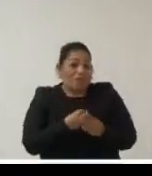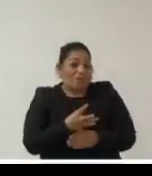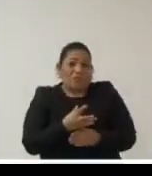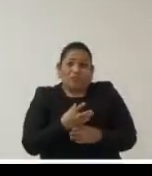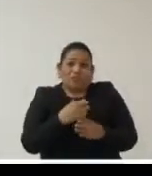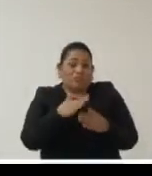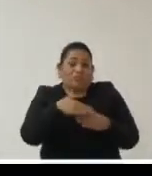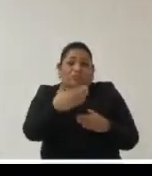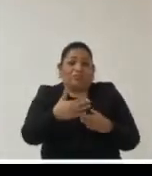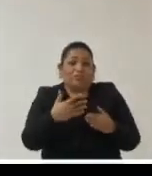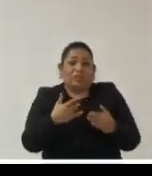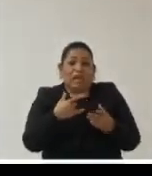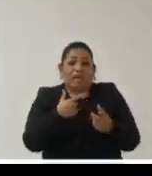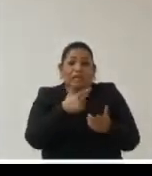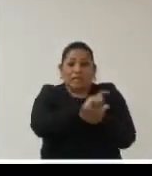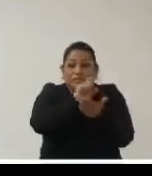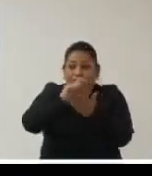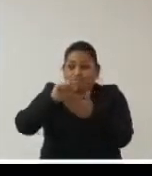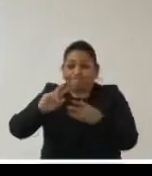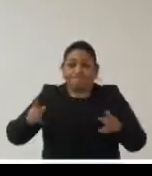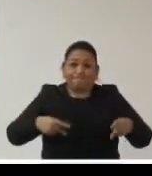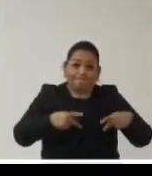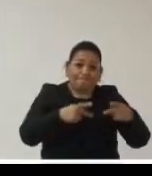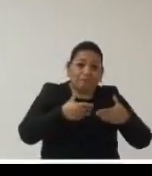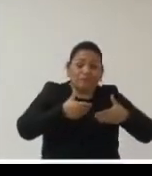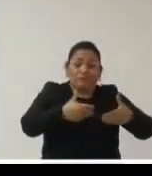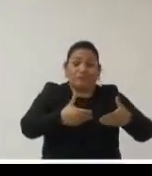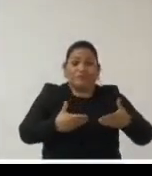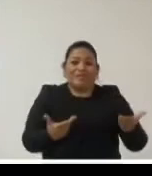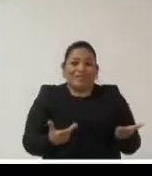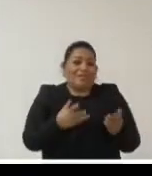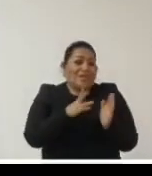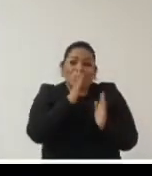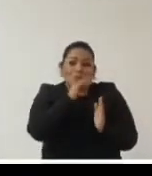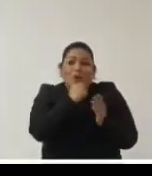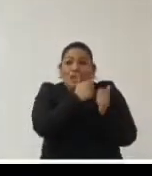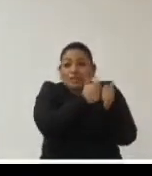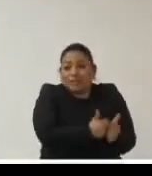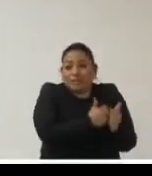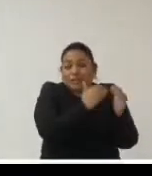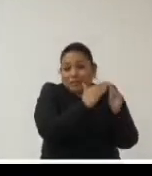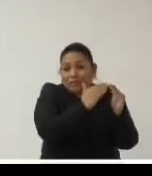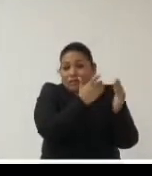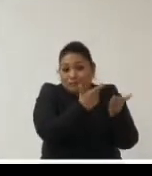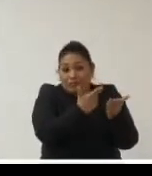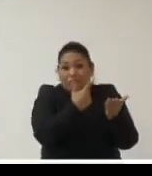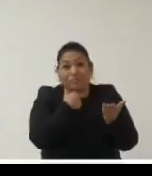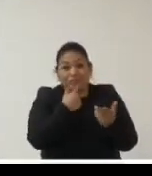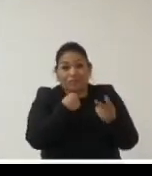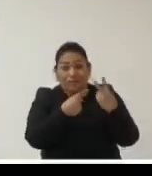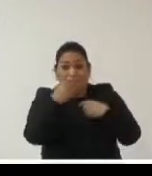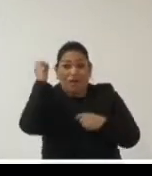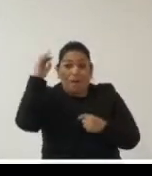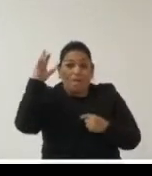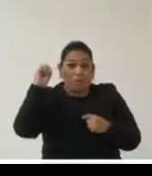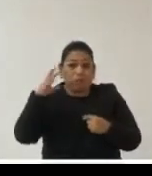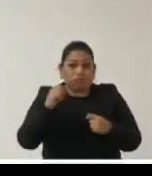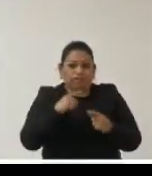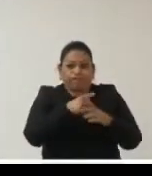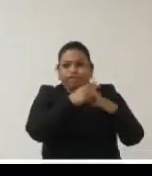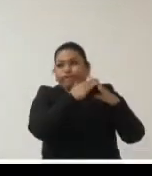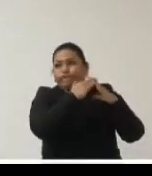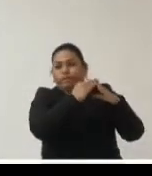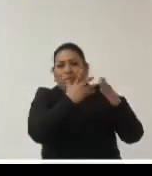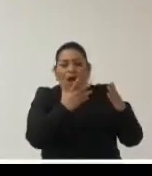a la reactivación económica ya no puede otra vez regresar en este semáforo rojo es como el colapso